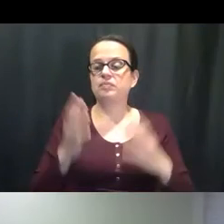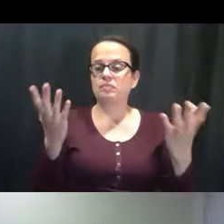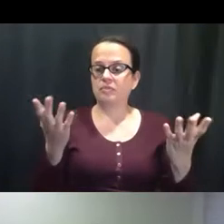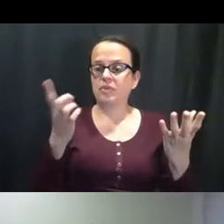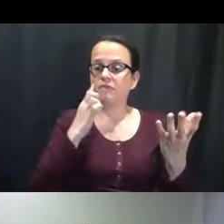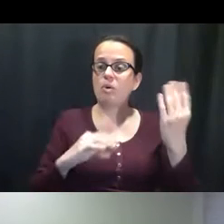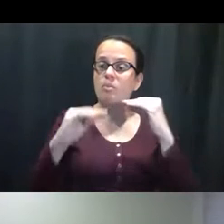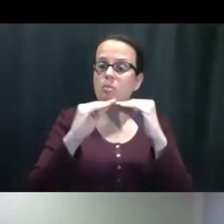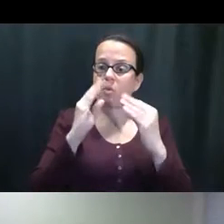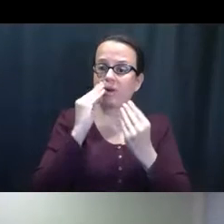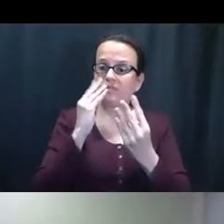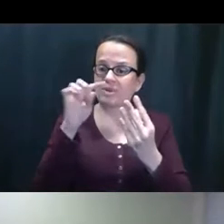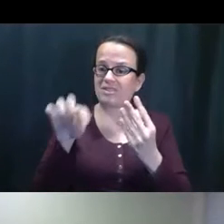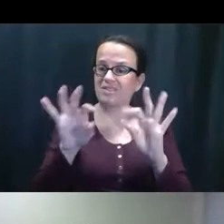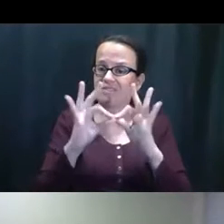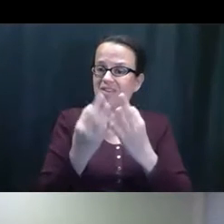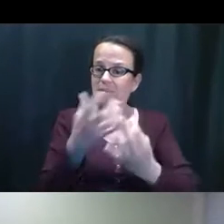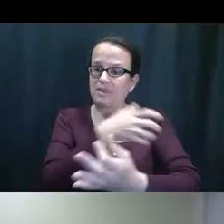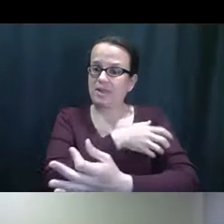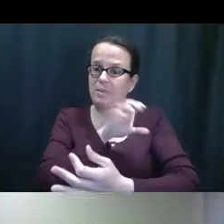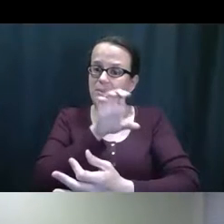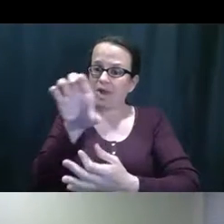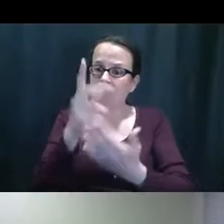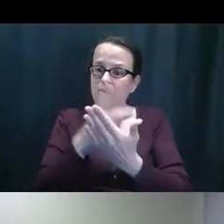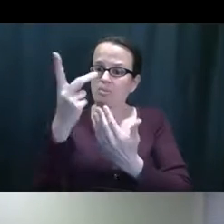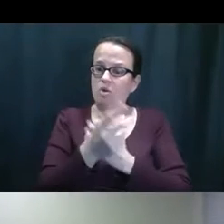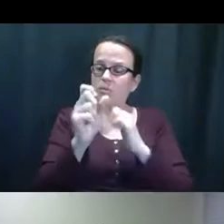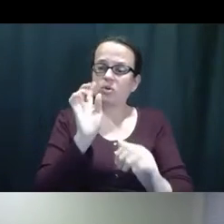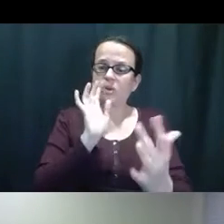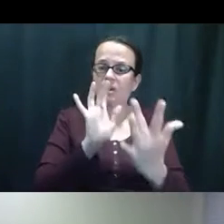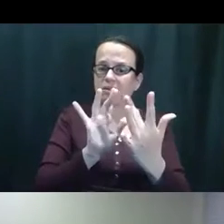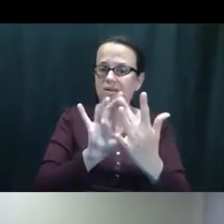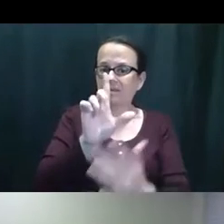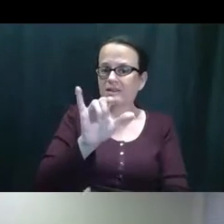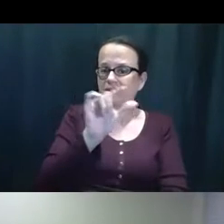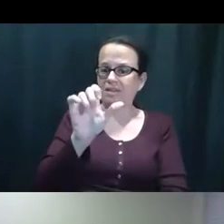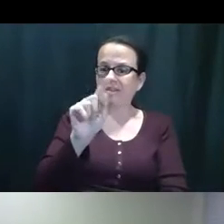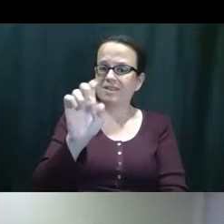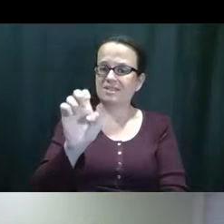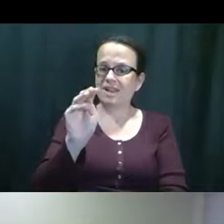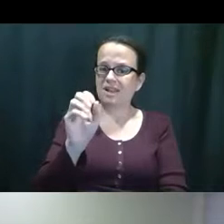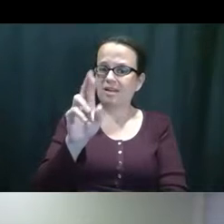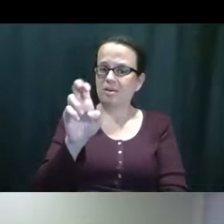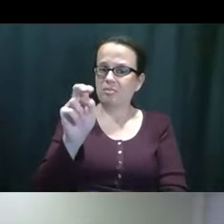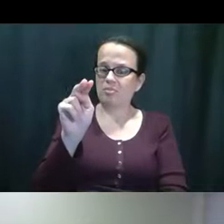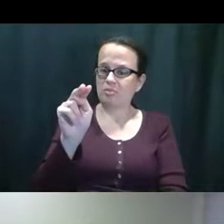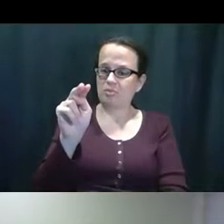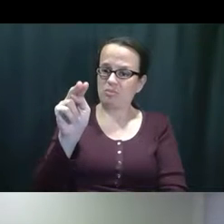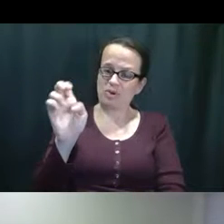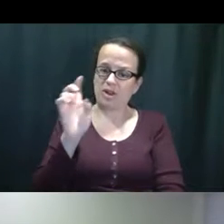Para más información, en este programa de empoderamiento familiar, puedes hablar con